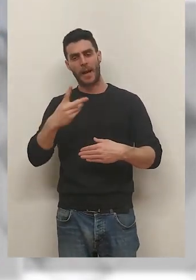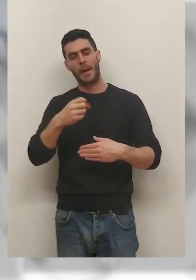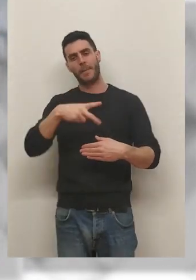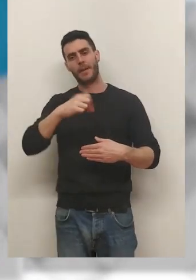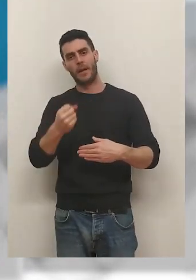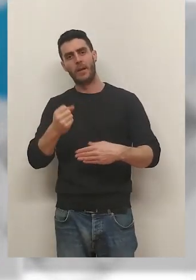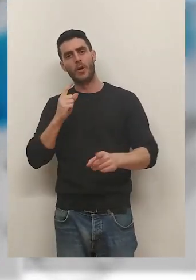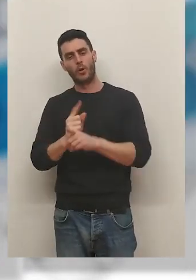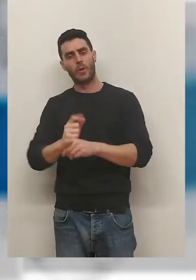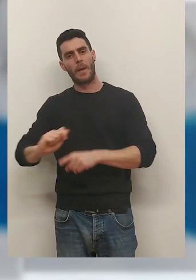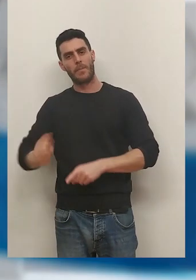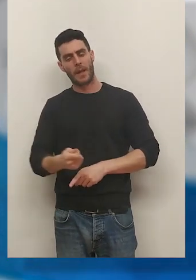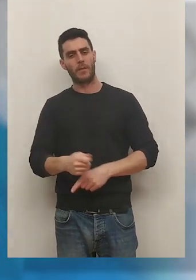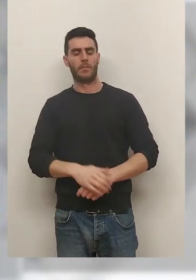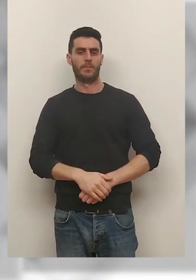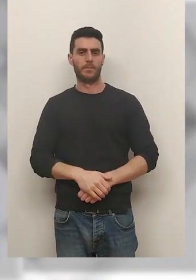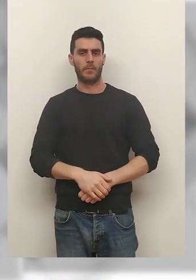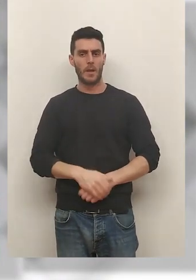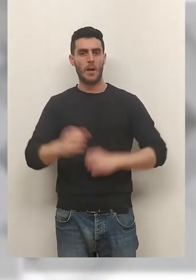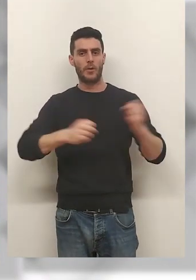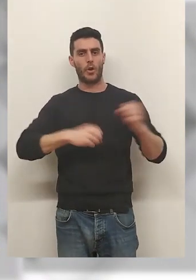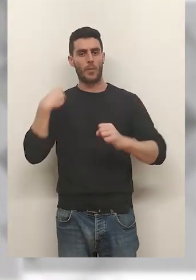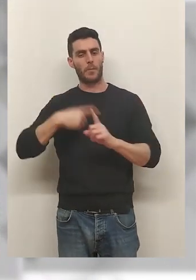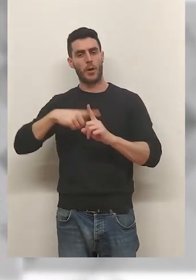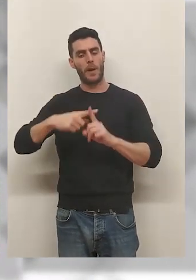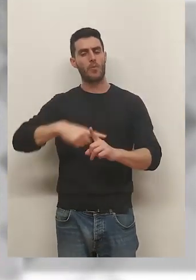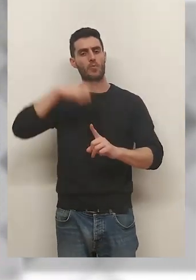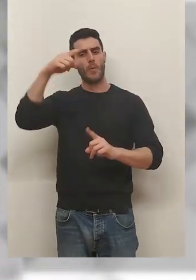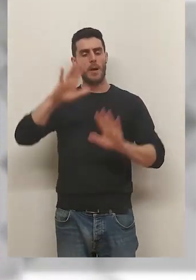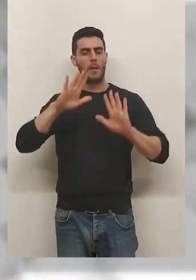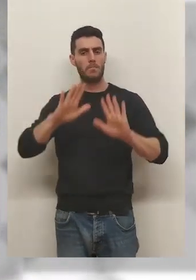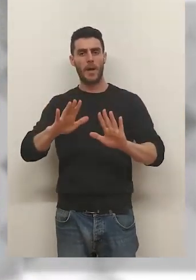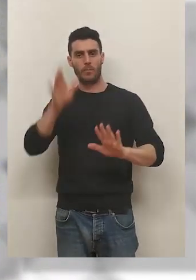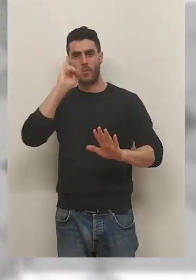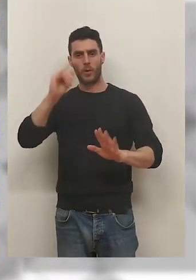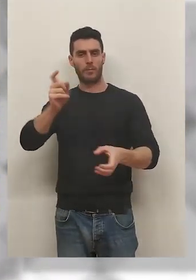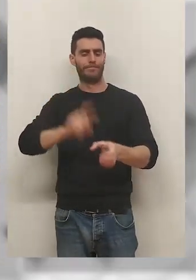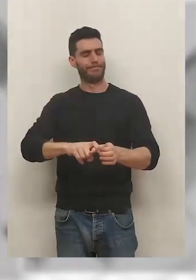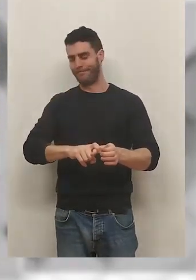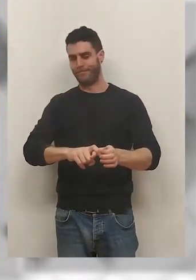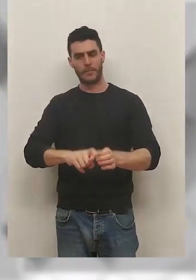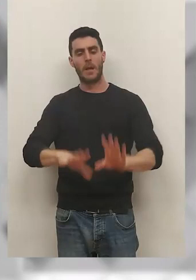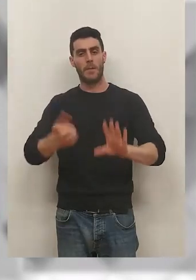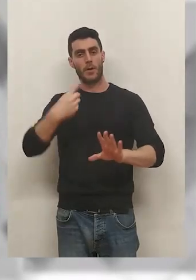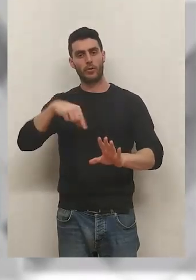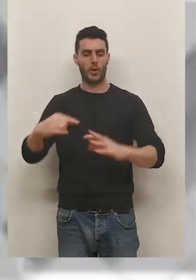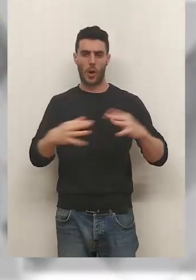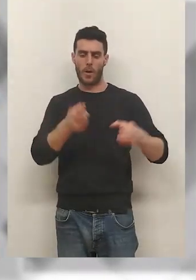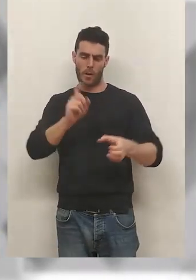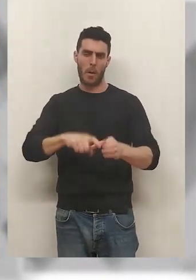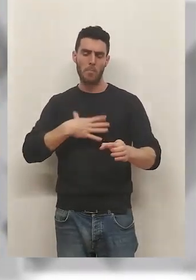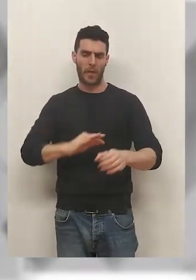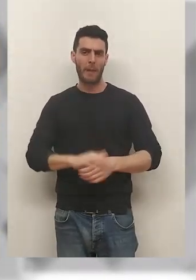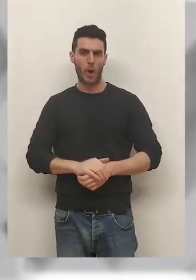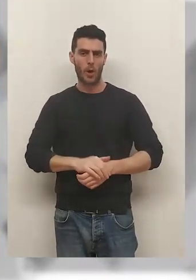contra Tenis y Natación Barcelona. Un torneo de alto nivel pero sin presencia riojana. Pero podríamos haber jugado